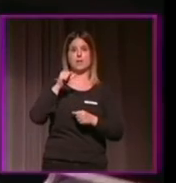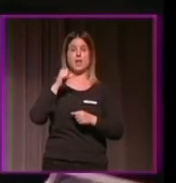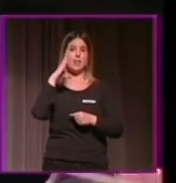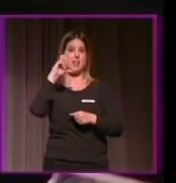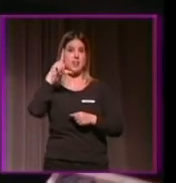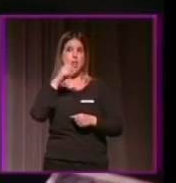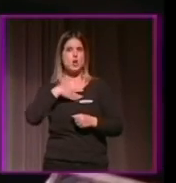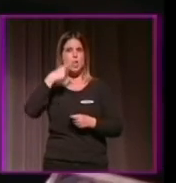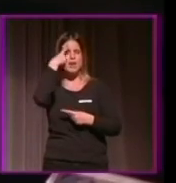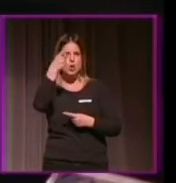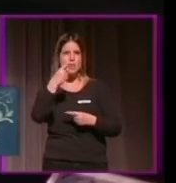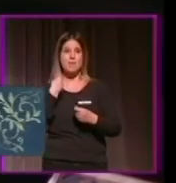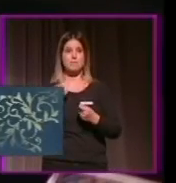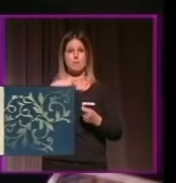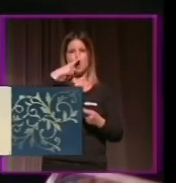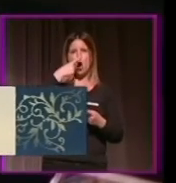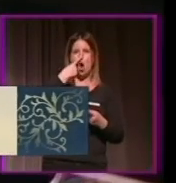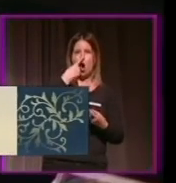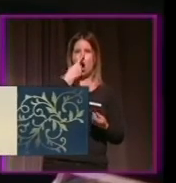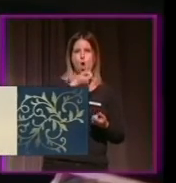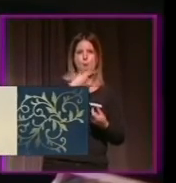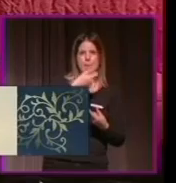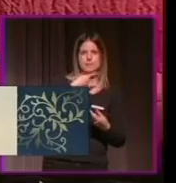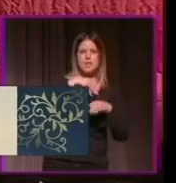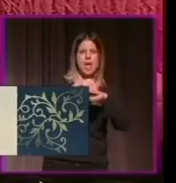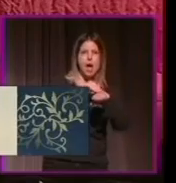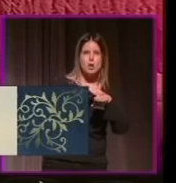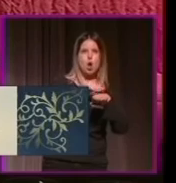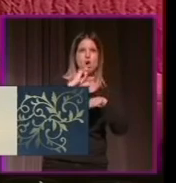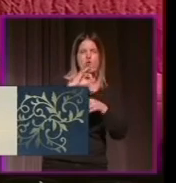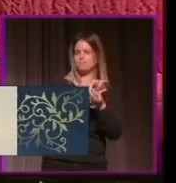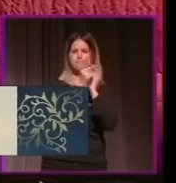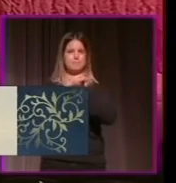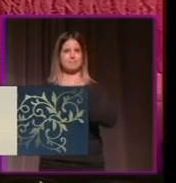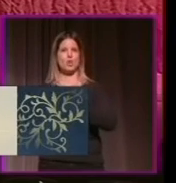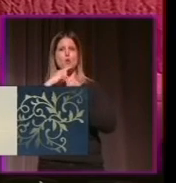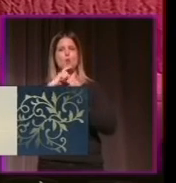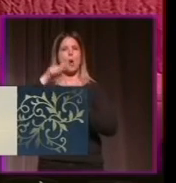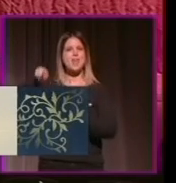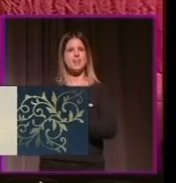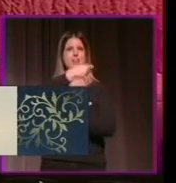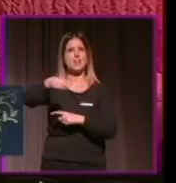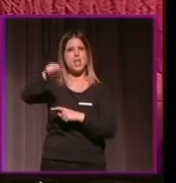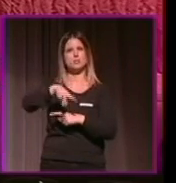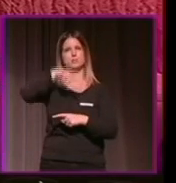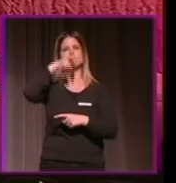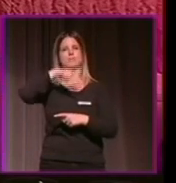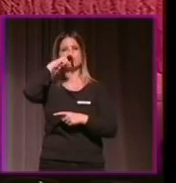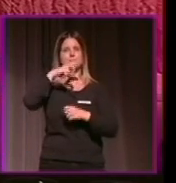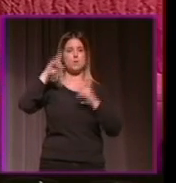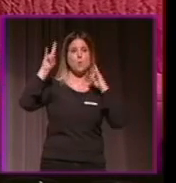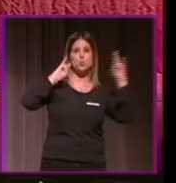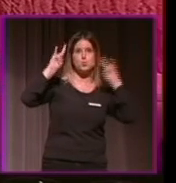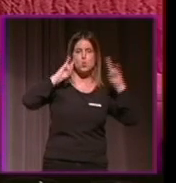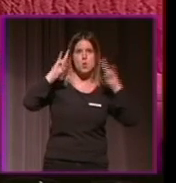le contaron y convierte el olor de antiséptico, el ambiente de alcohol y yodo en el aroma del incienso. Y transforma el sonido de